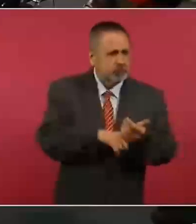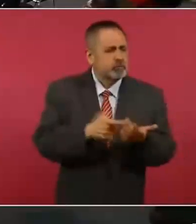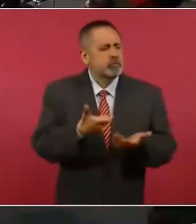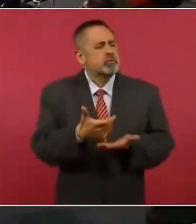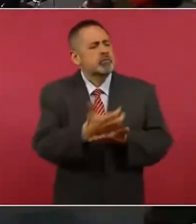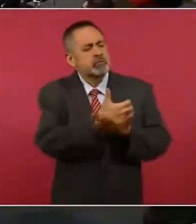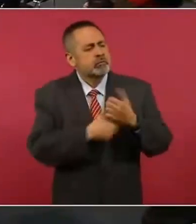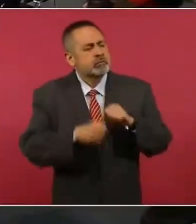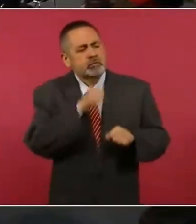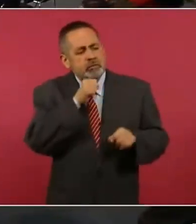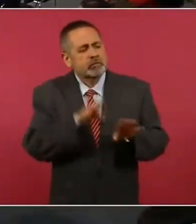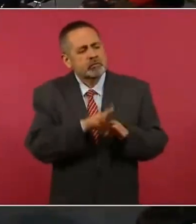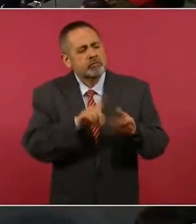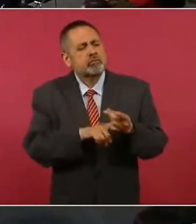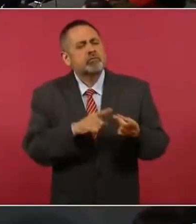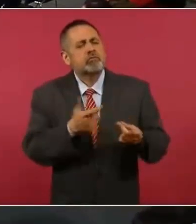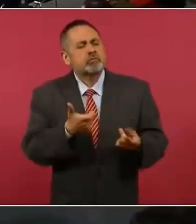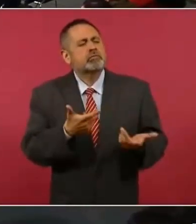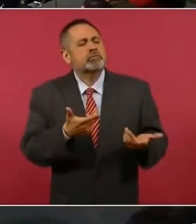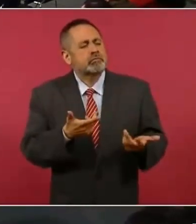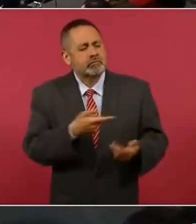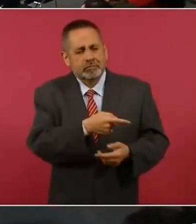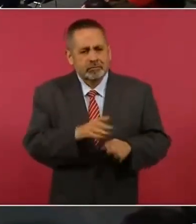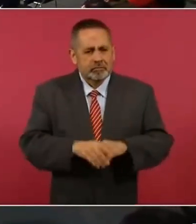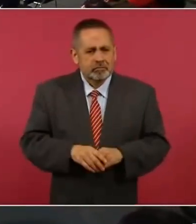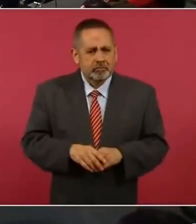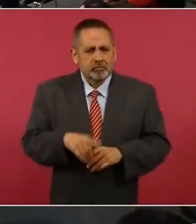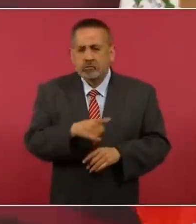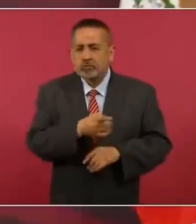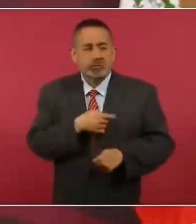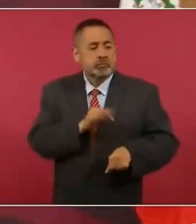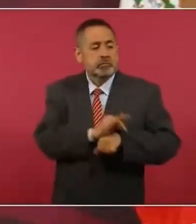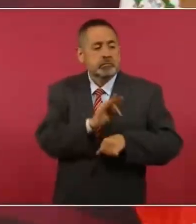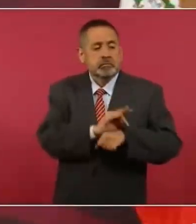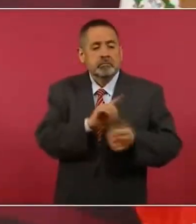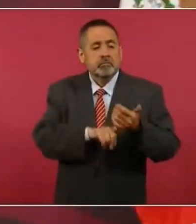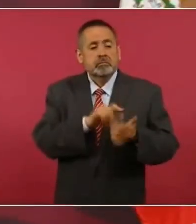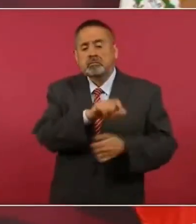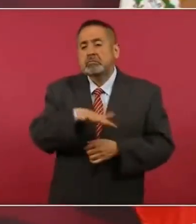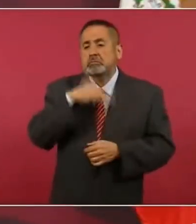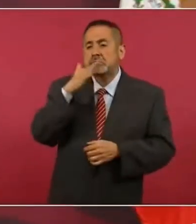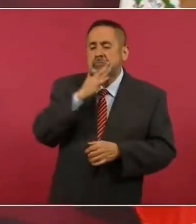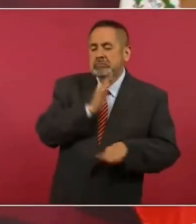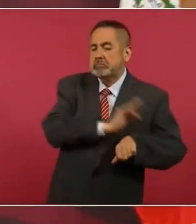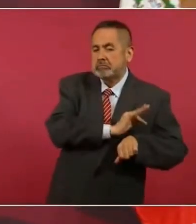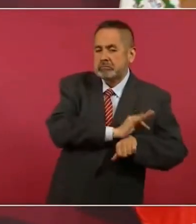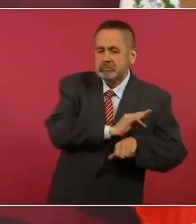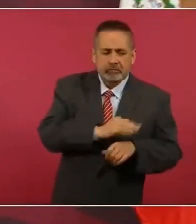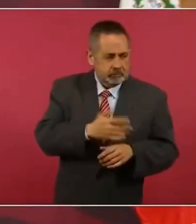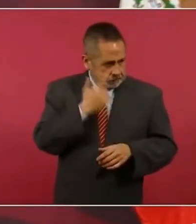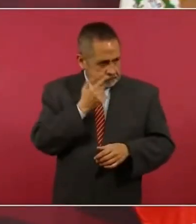ganan?, ¿cómo protegen a corruptos?,